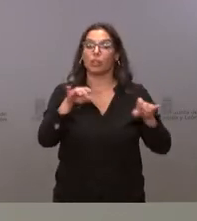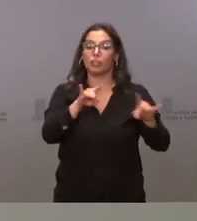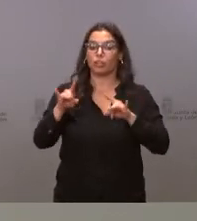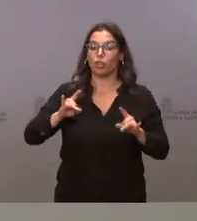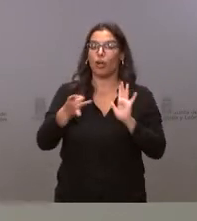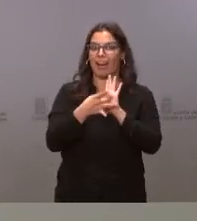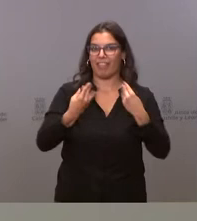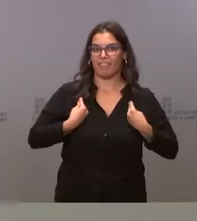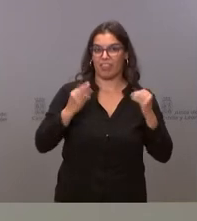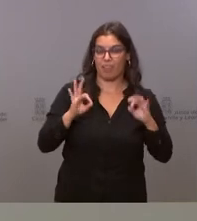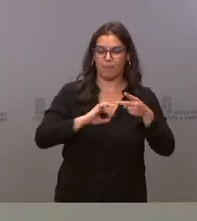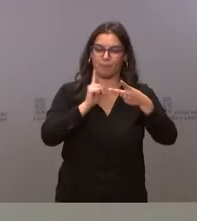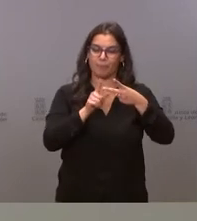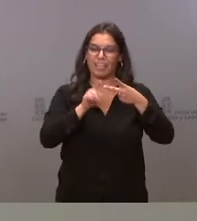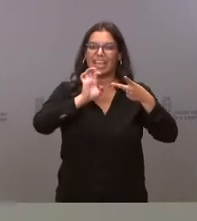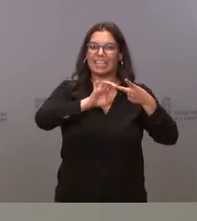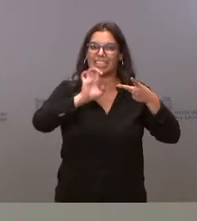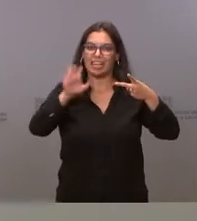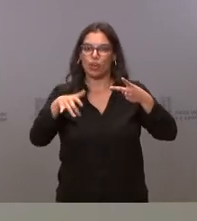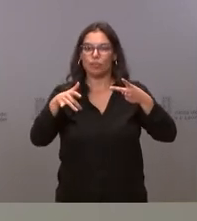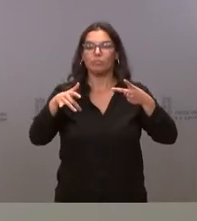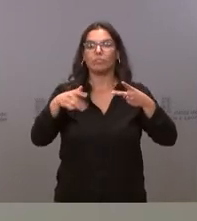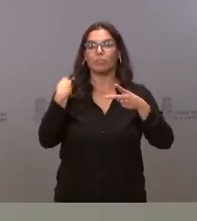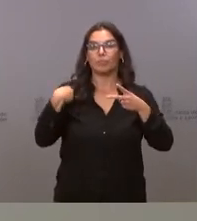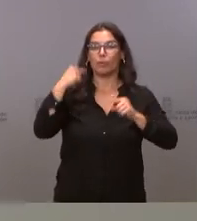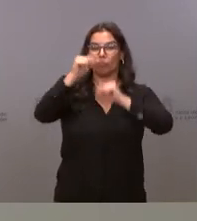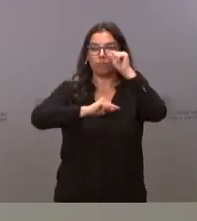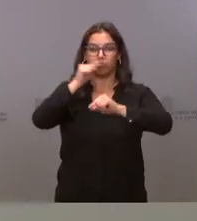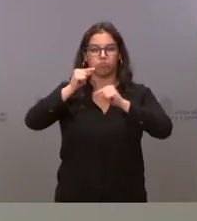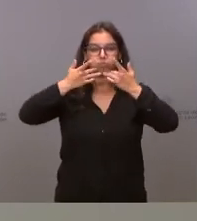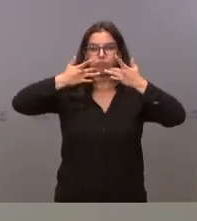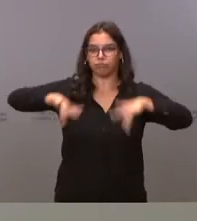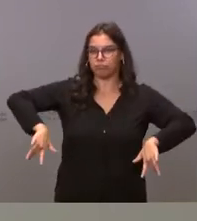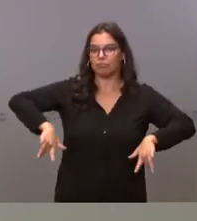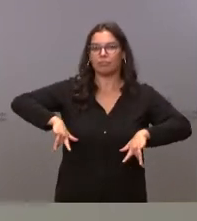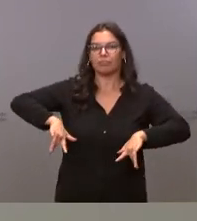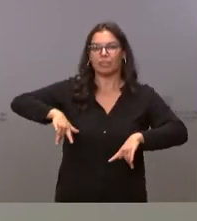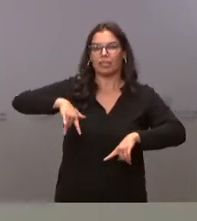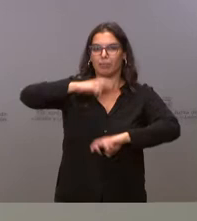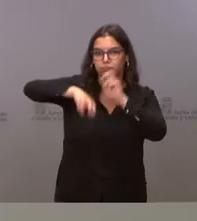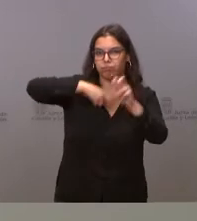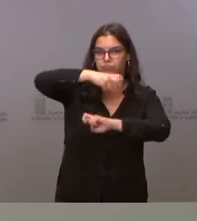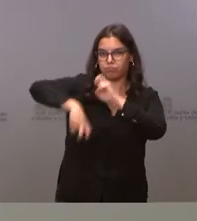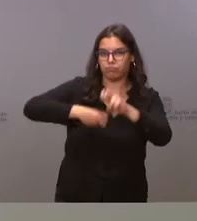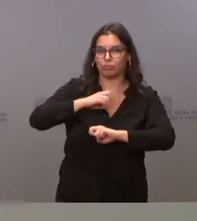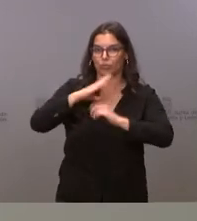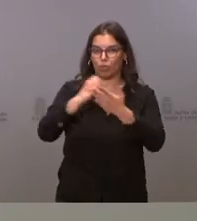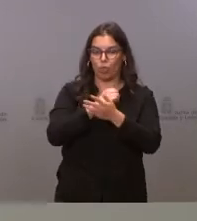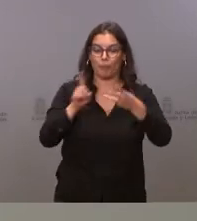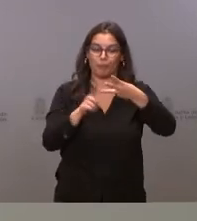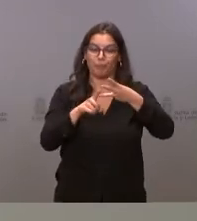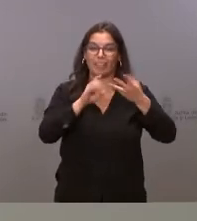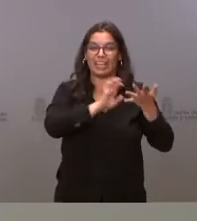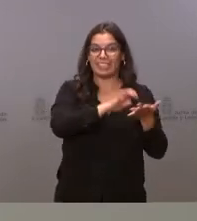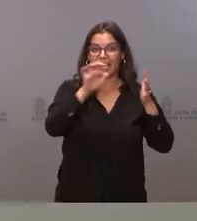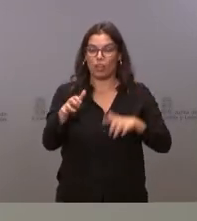vida. Castilla y León, neutra en carbono y plenamente circular. Y Castilla y León, una apuesta